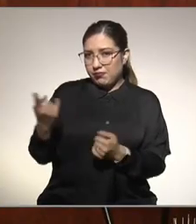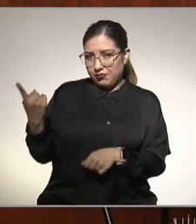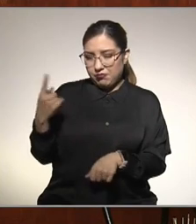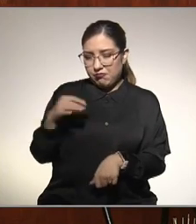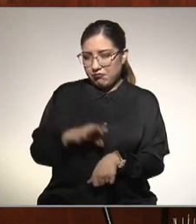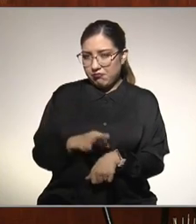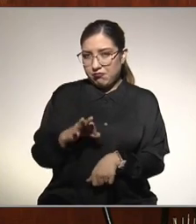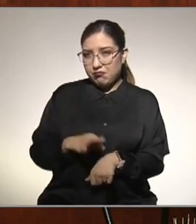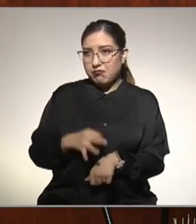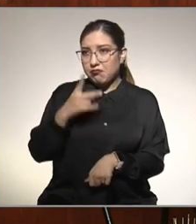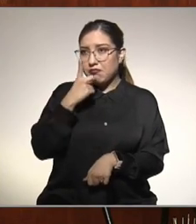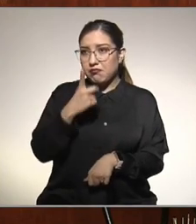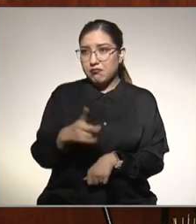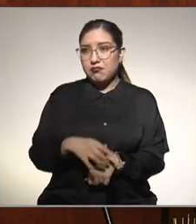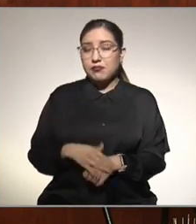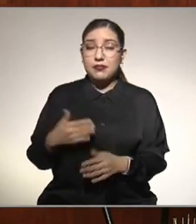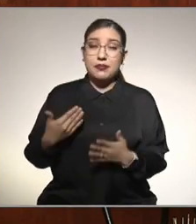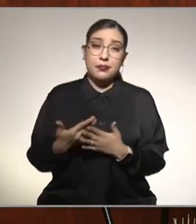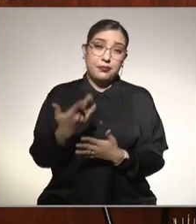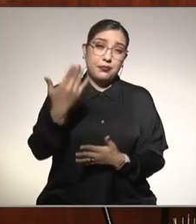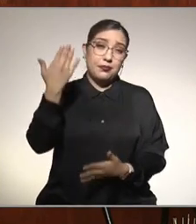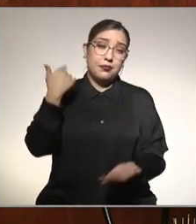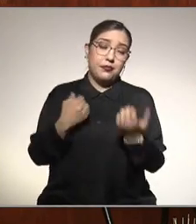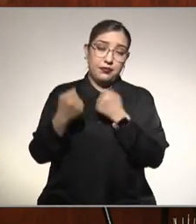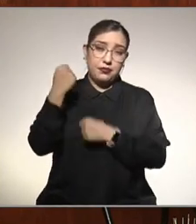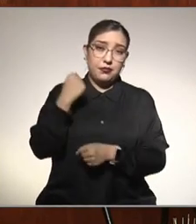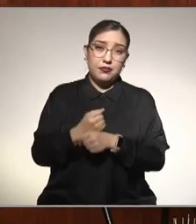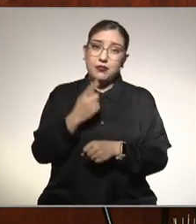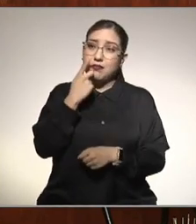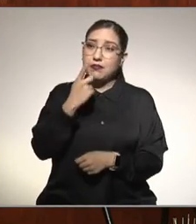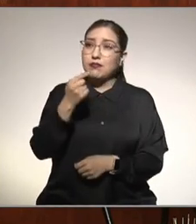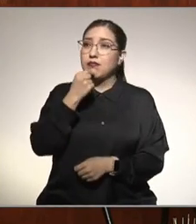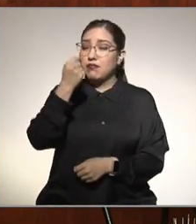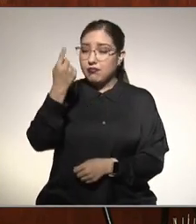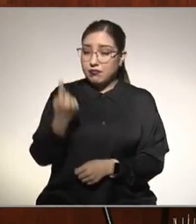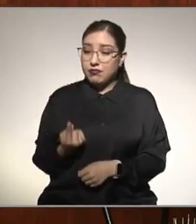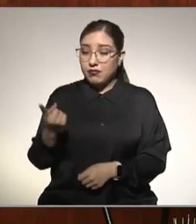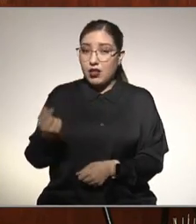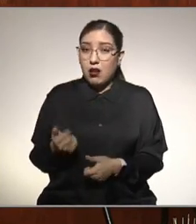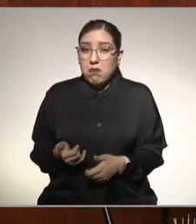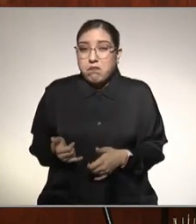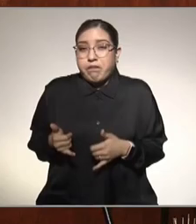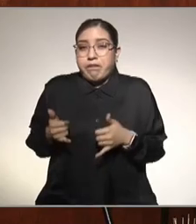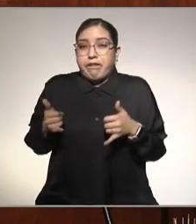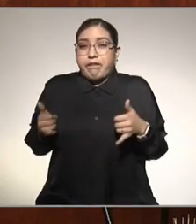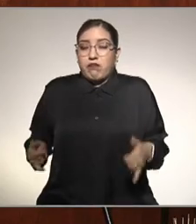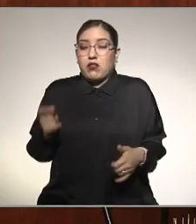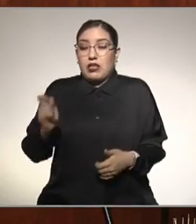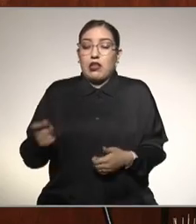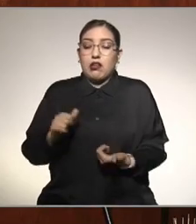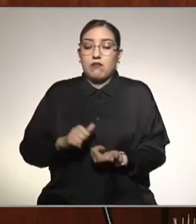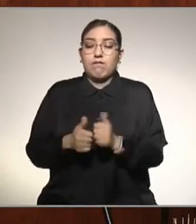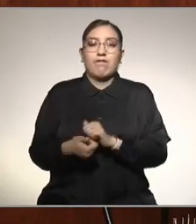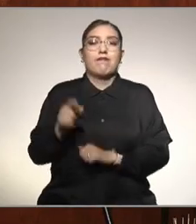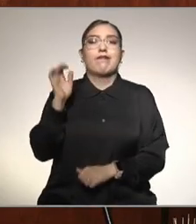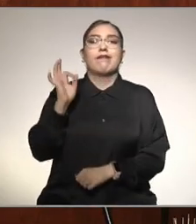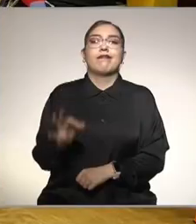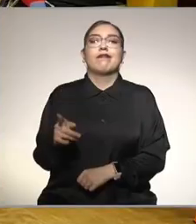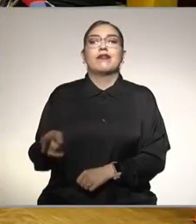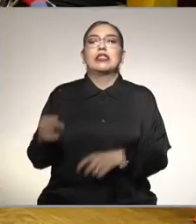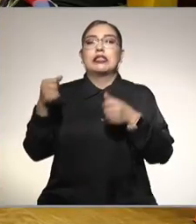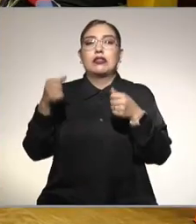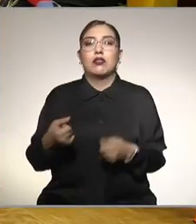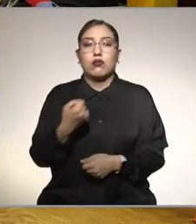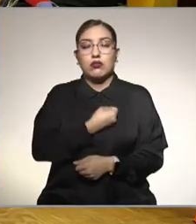decir, hemos normalizado desde hace muchos años que se decía que un niño gordito era un niño sano, o sea, era como traducción a que está gordito, ah, pues